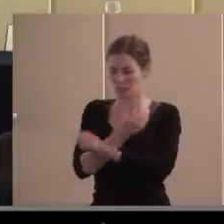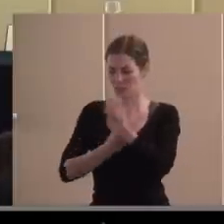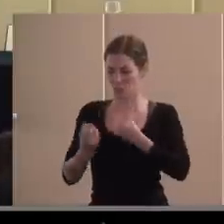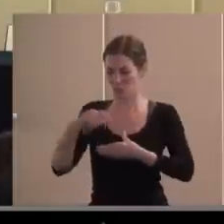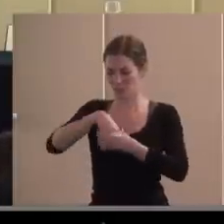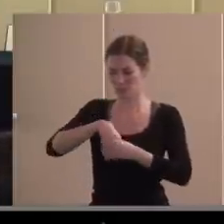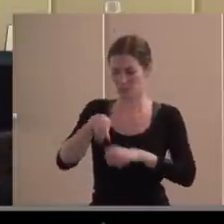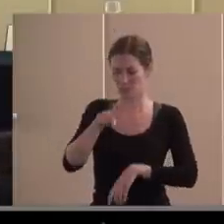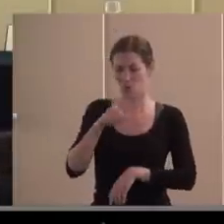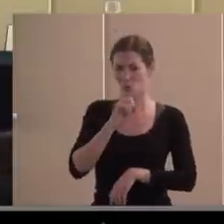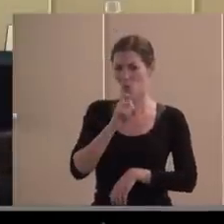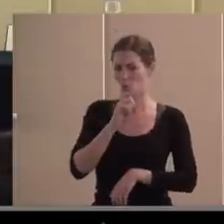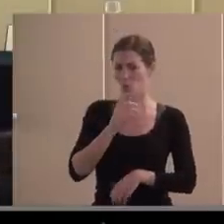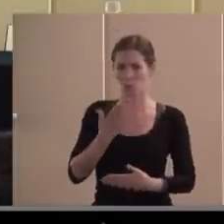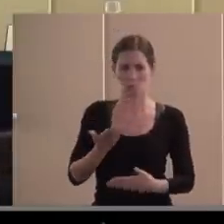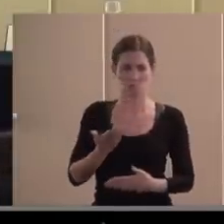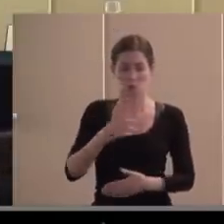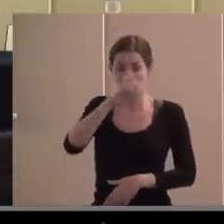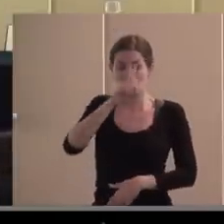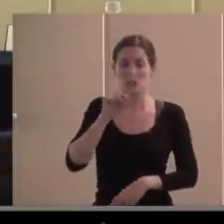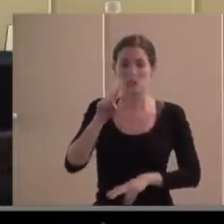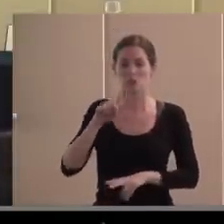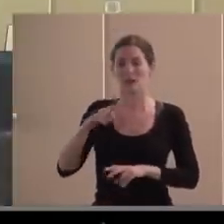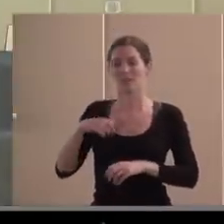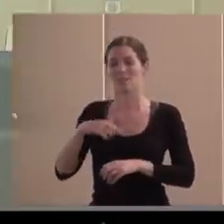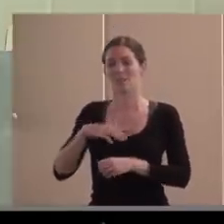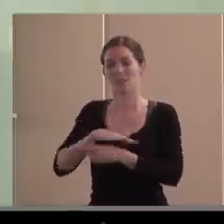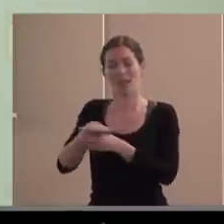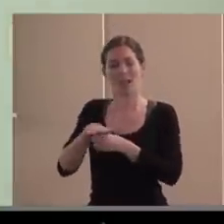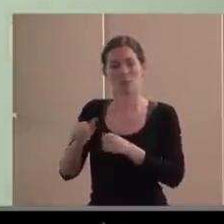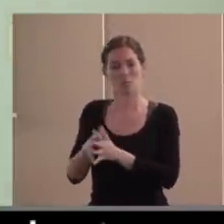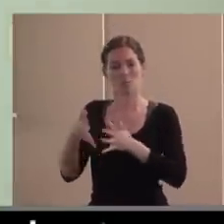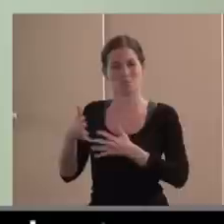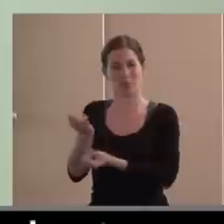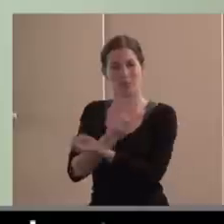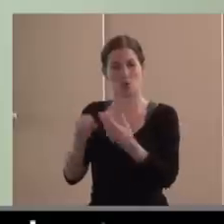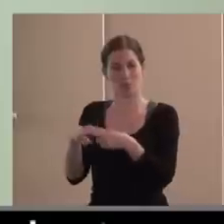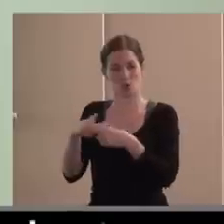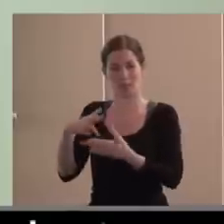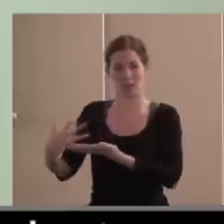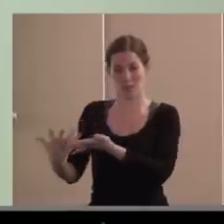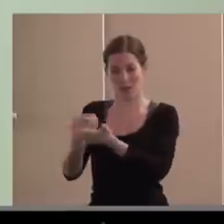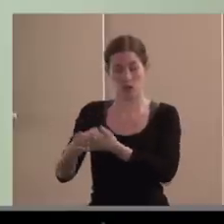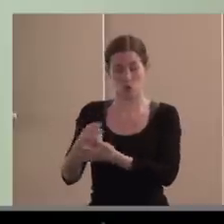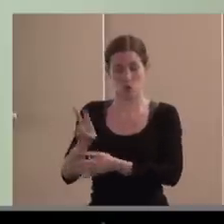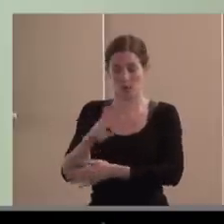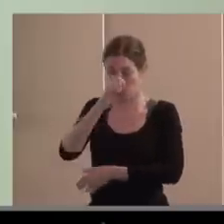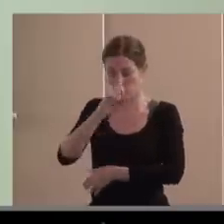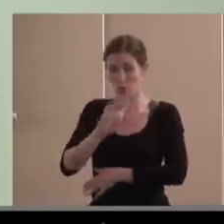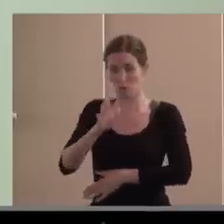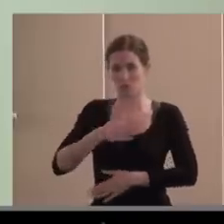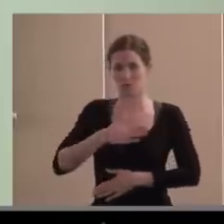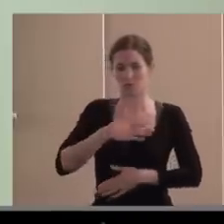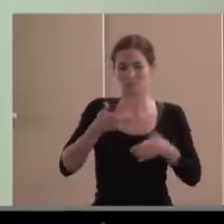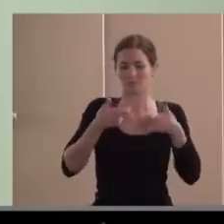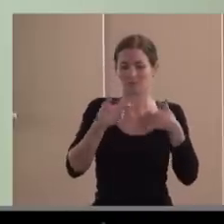menos no sé si esto vale tanto para toda la economía social, que quizás no, pero sí para la concreta parcela del mundo